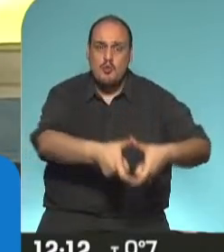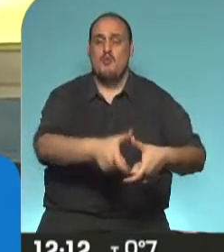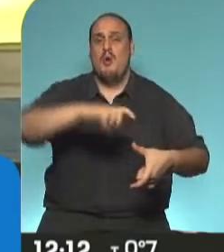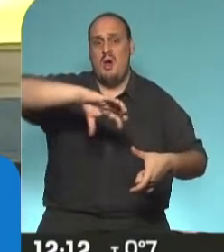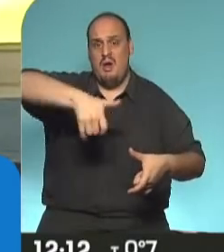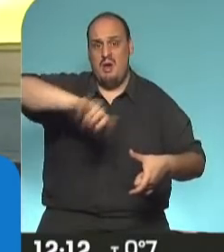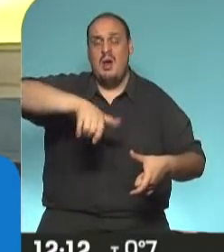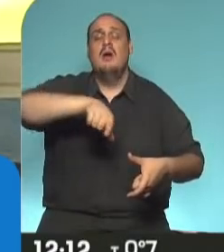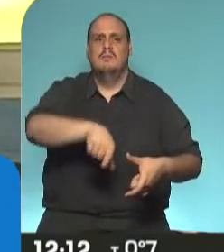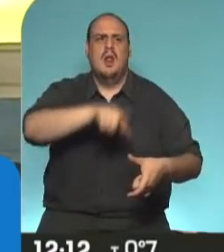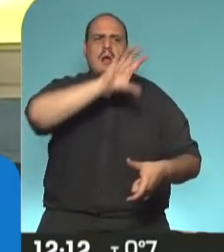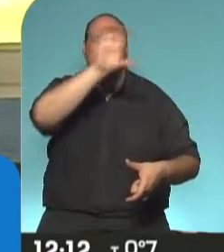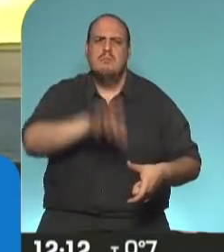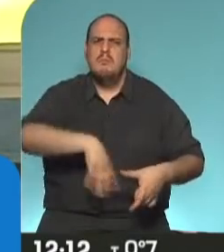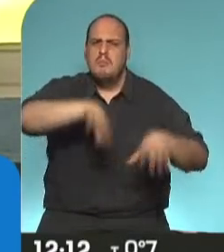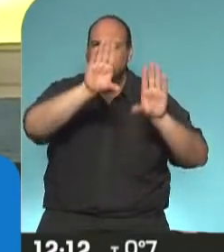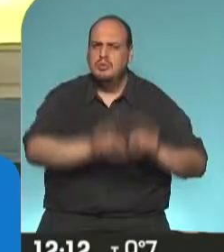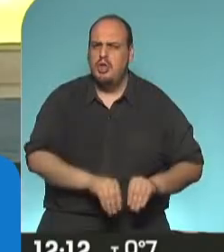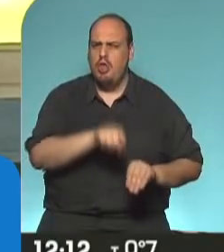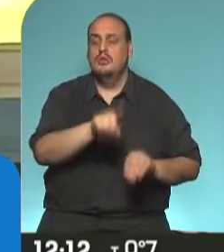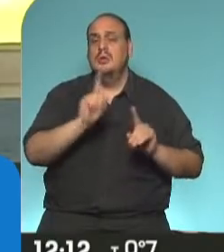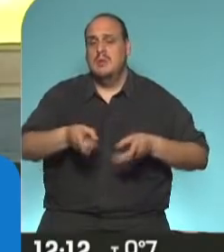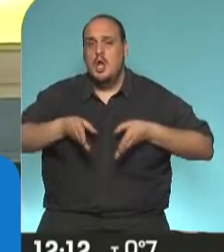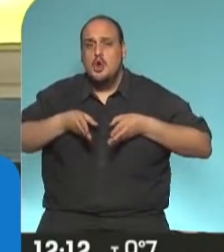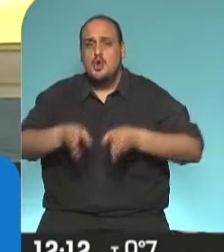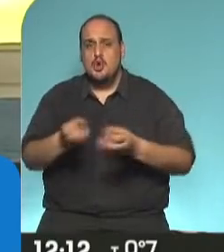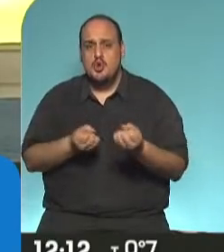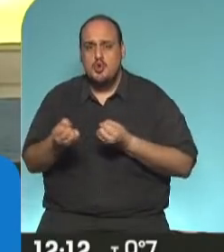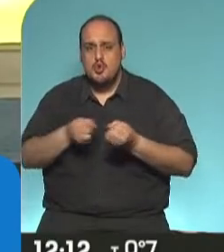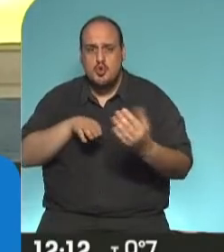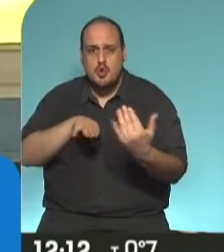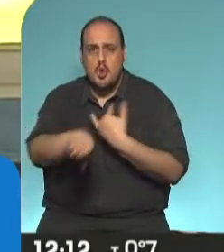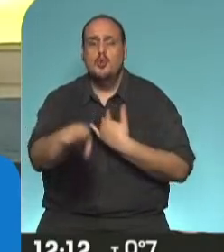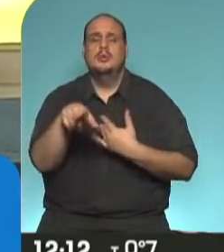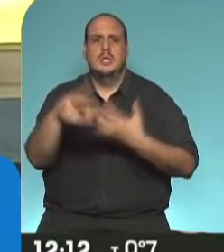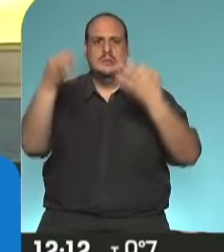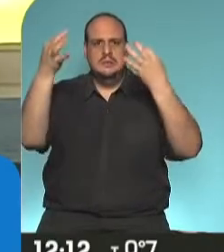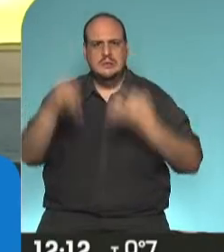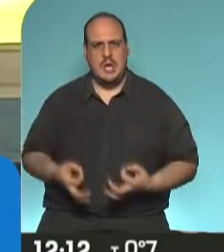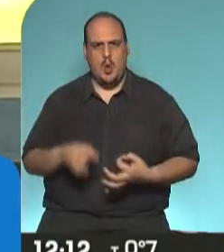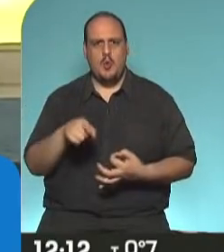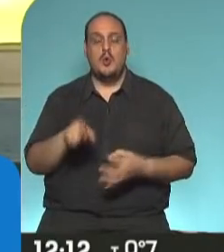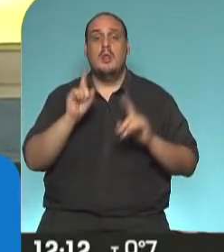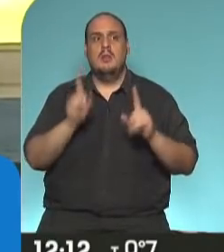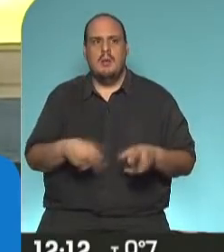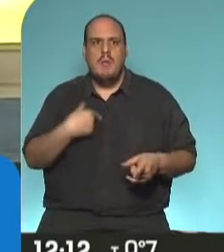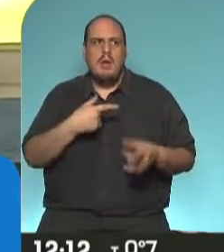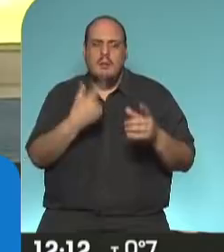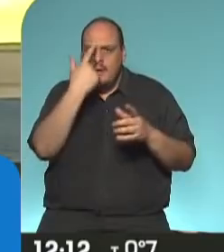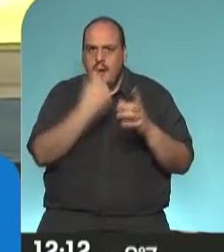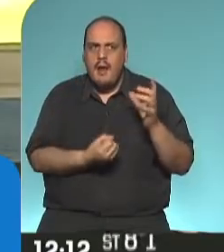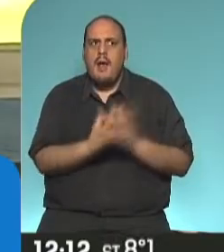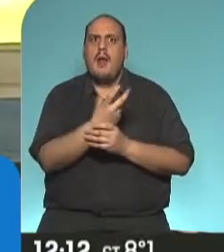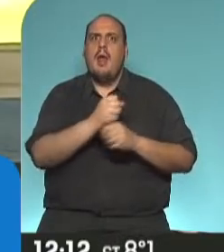rincón del país, que construya rutas más seguras, que pueda desarrollar una infraestructura para la producción